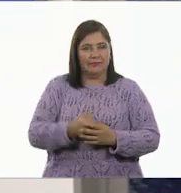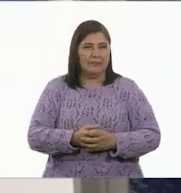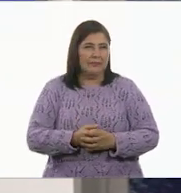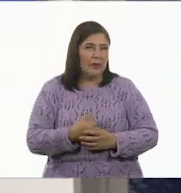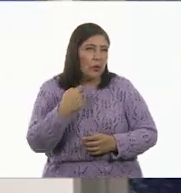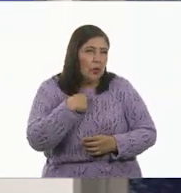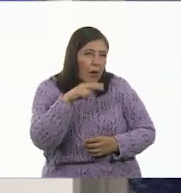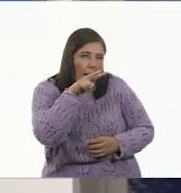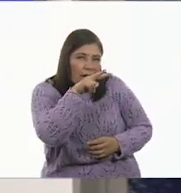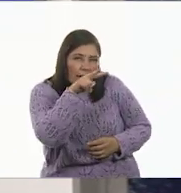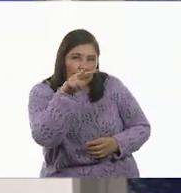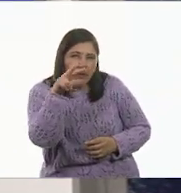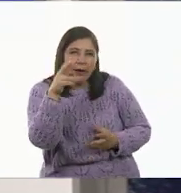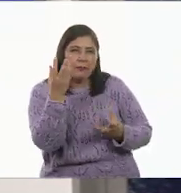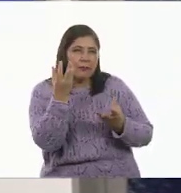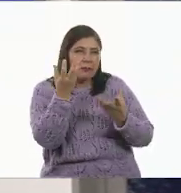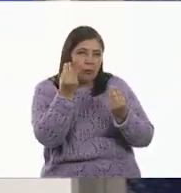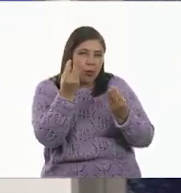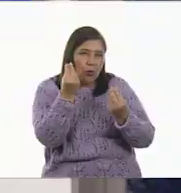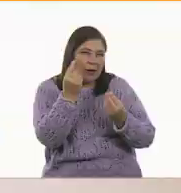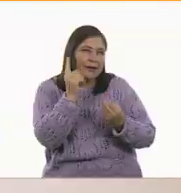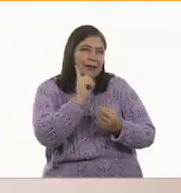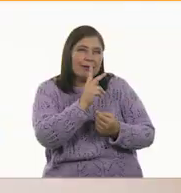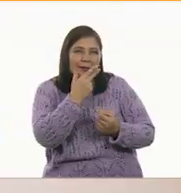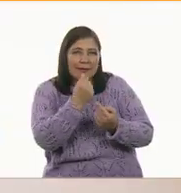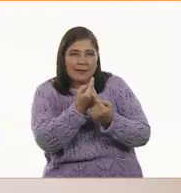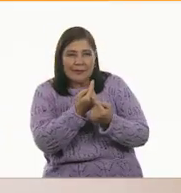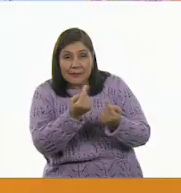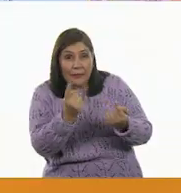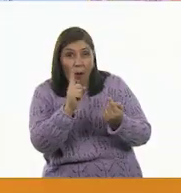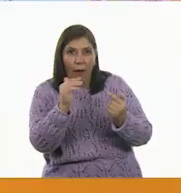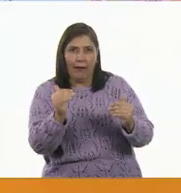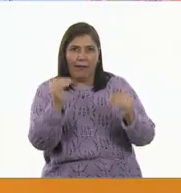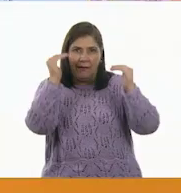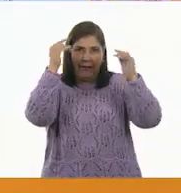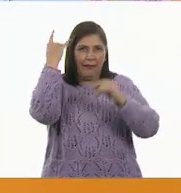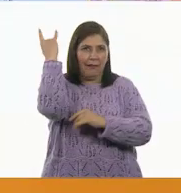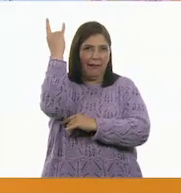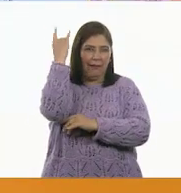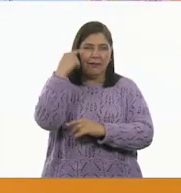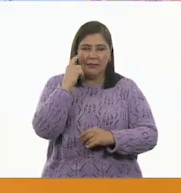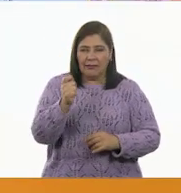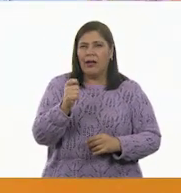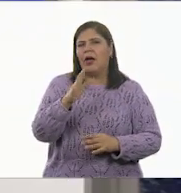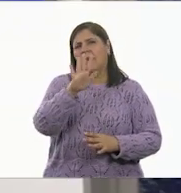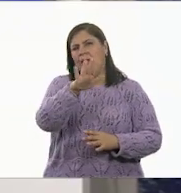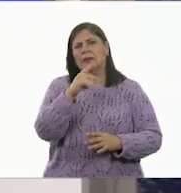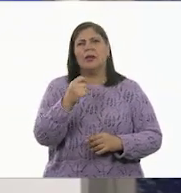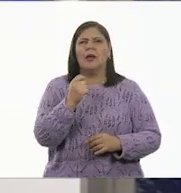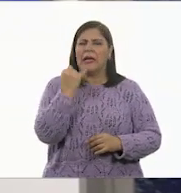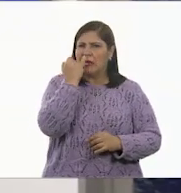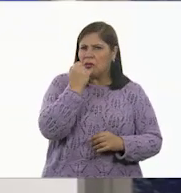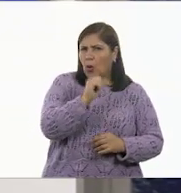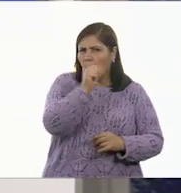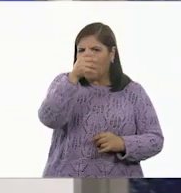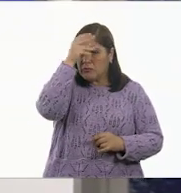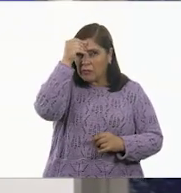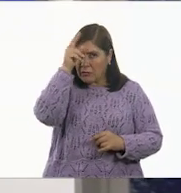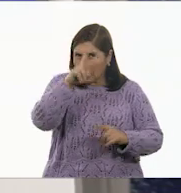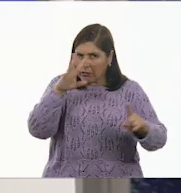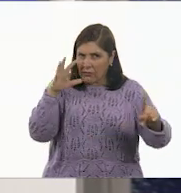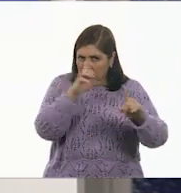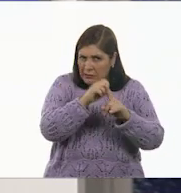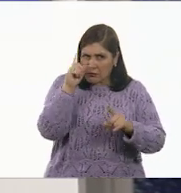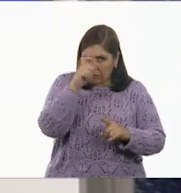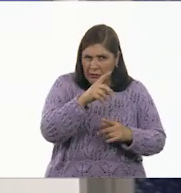muchas y muchos gigantes, ¿eh? ¿Qué es? Yo tengo una pregunta, ¿aprender otro idioma es un reto? Porque pensé que los